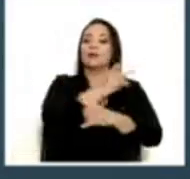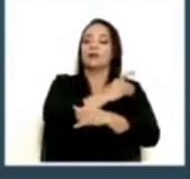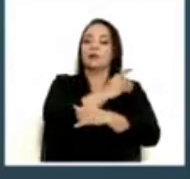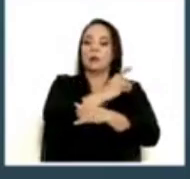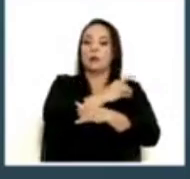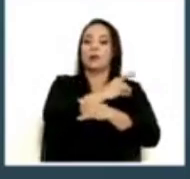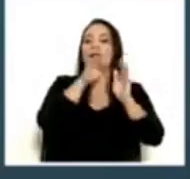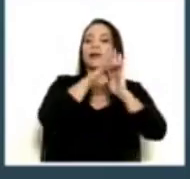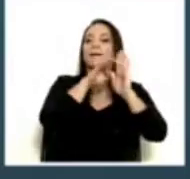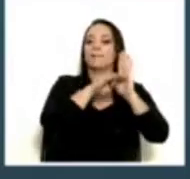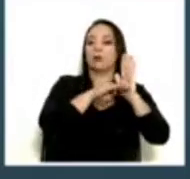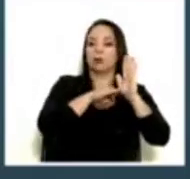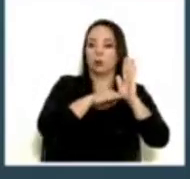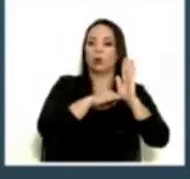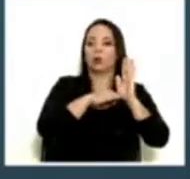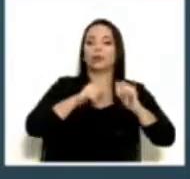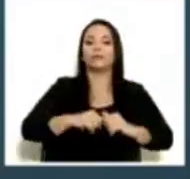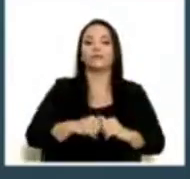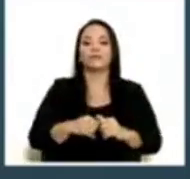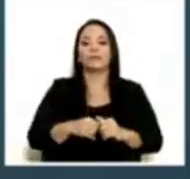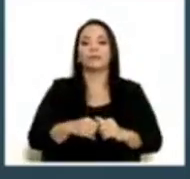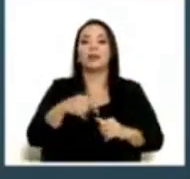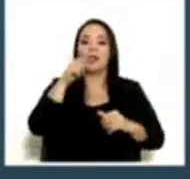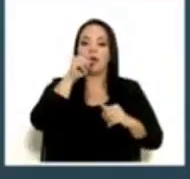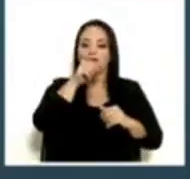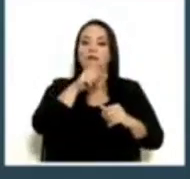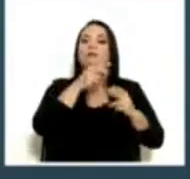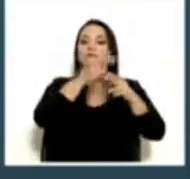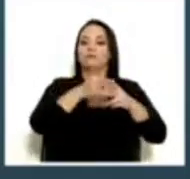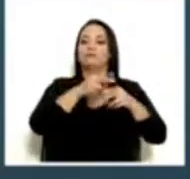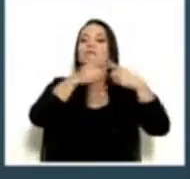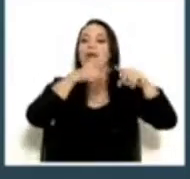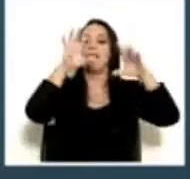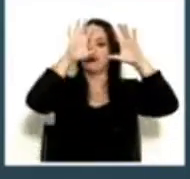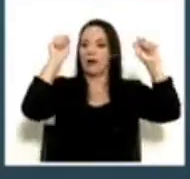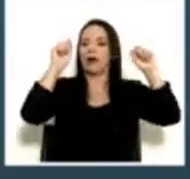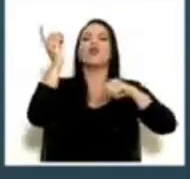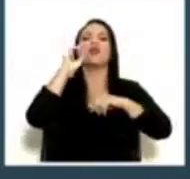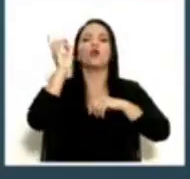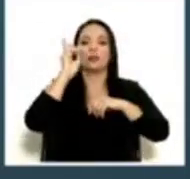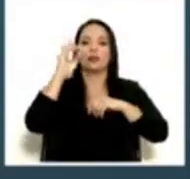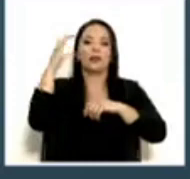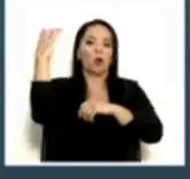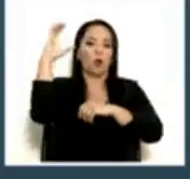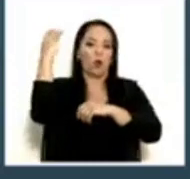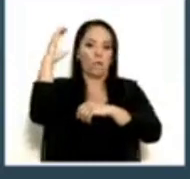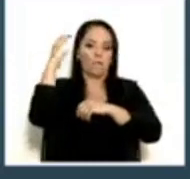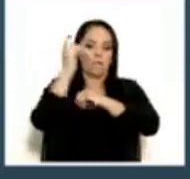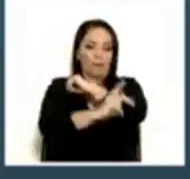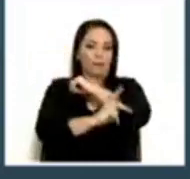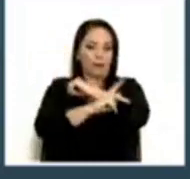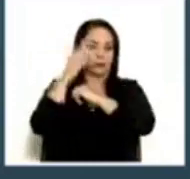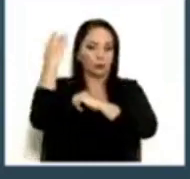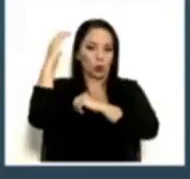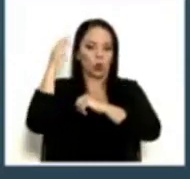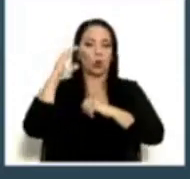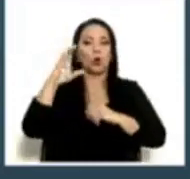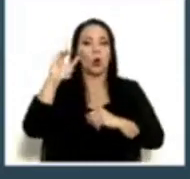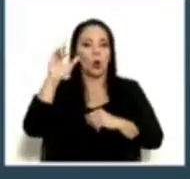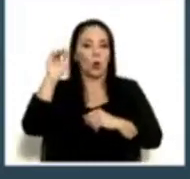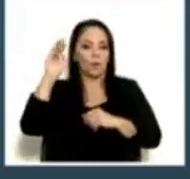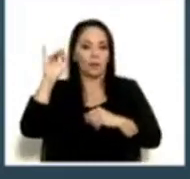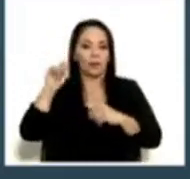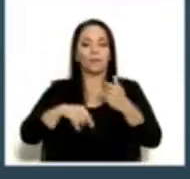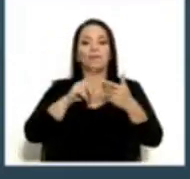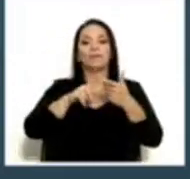de protocolo que ocuparía la embajada en Colombia. A el señor Islan